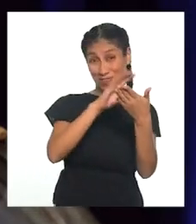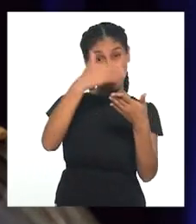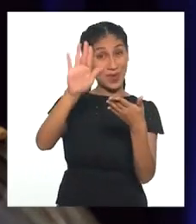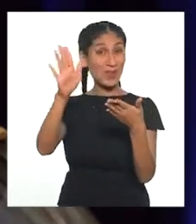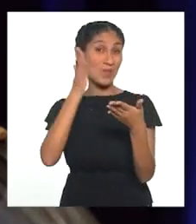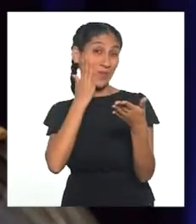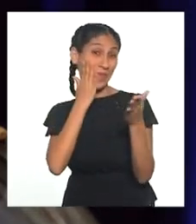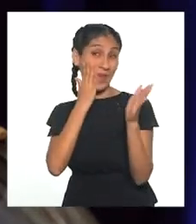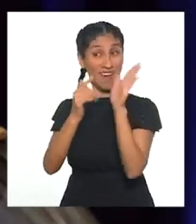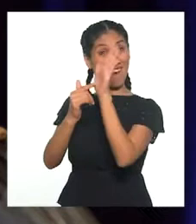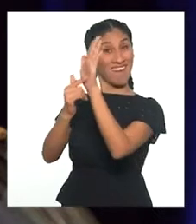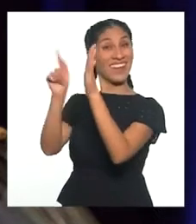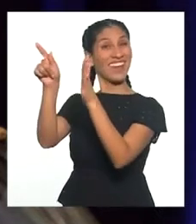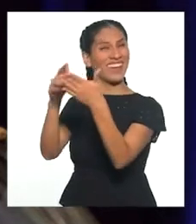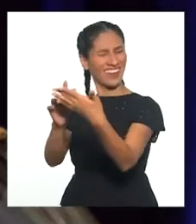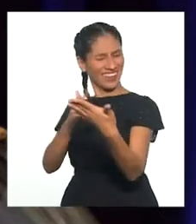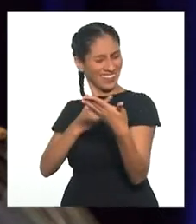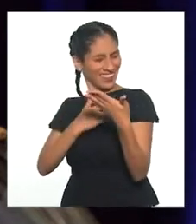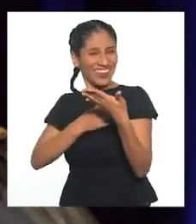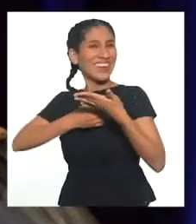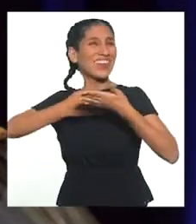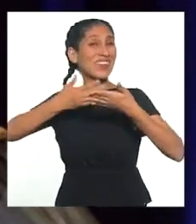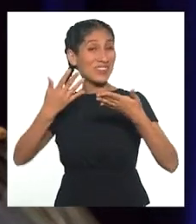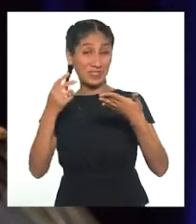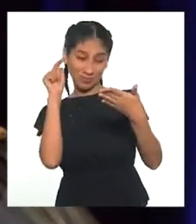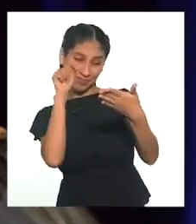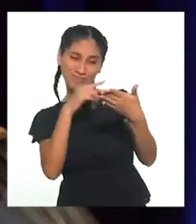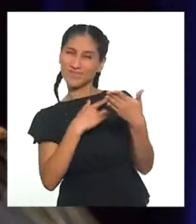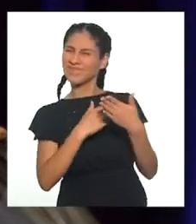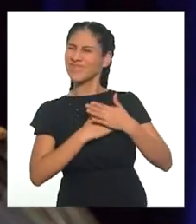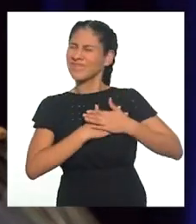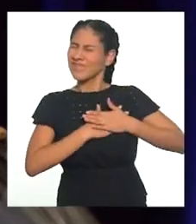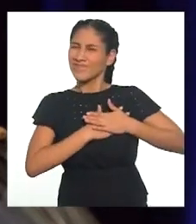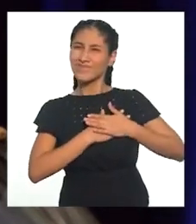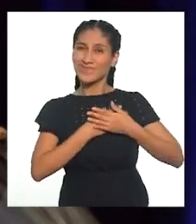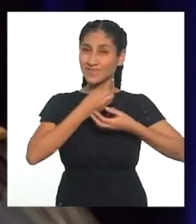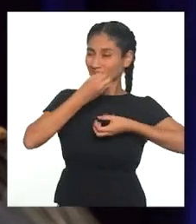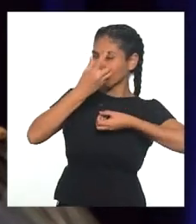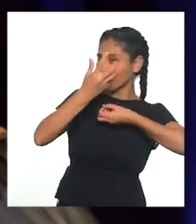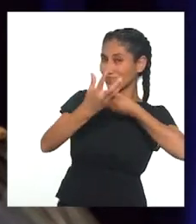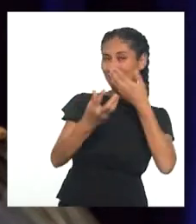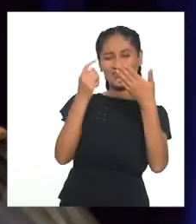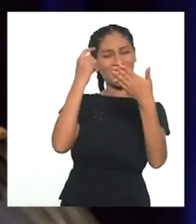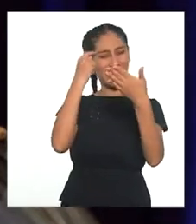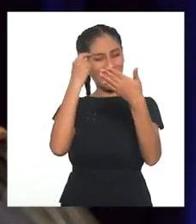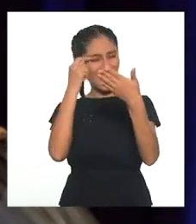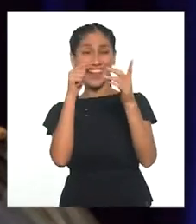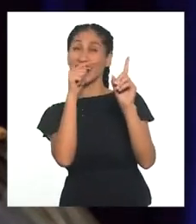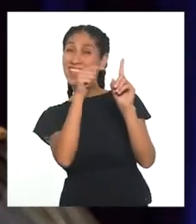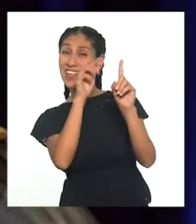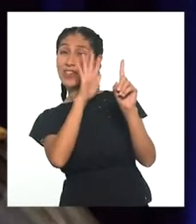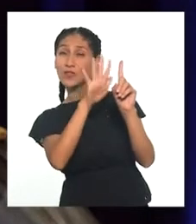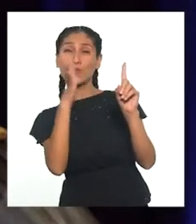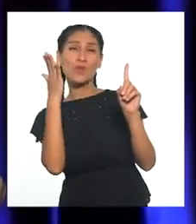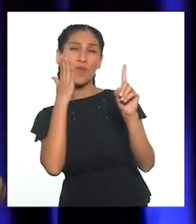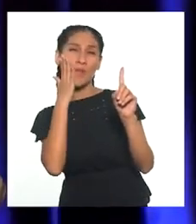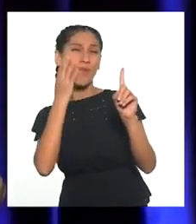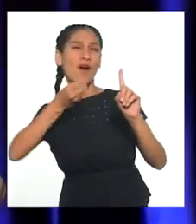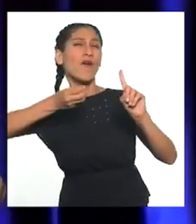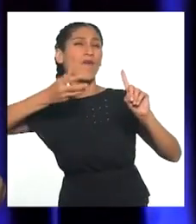Como vemos, en este poema, se intenta construir la figura de la madre a través de los sentidos.